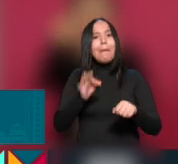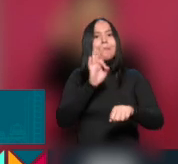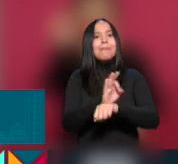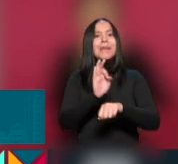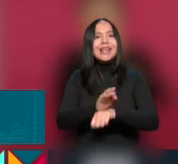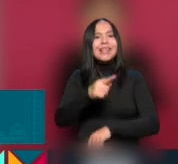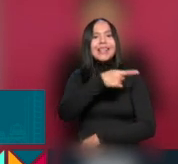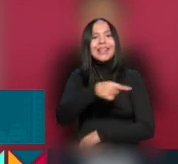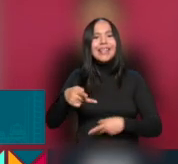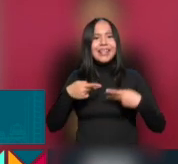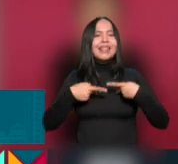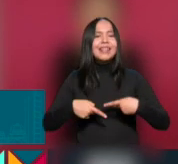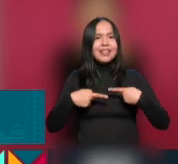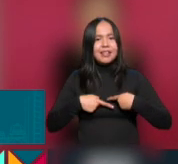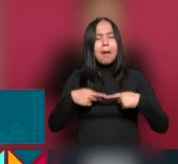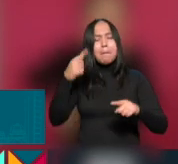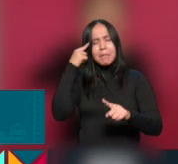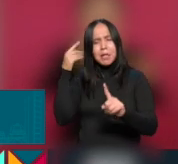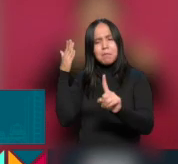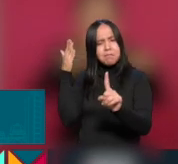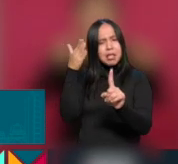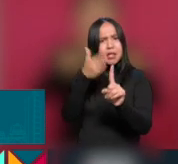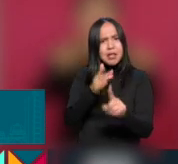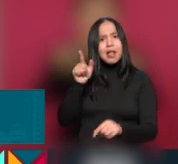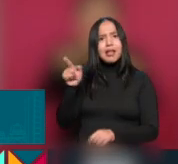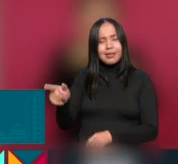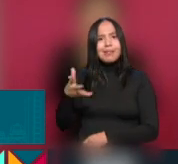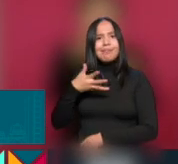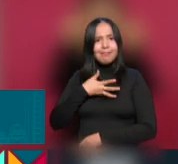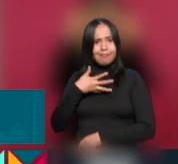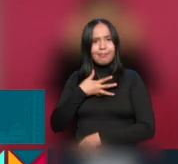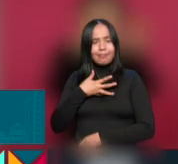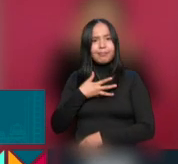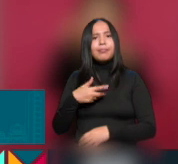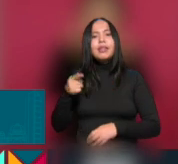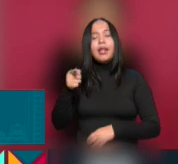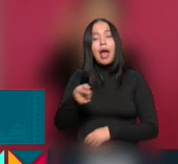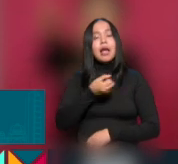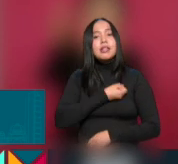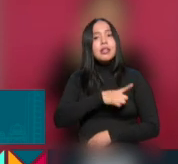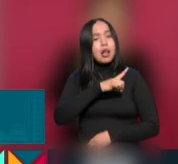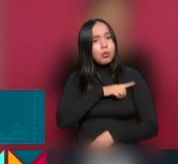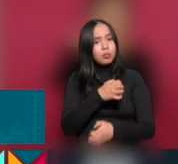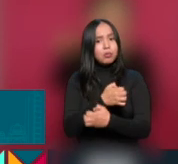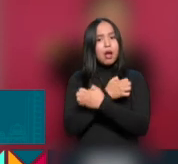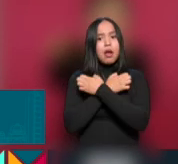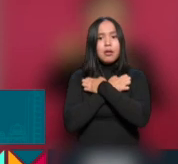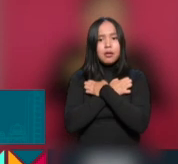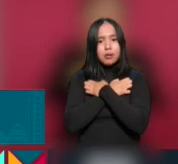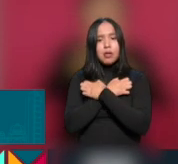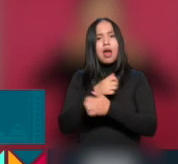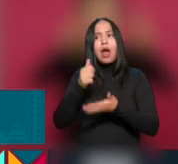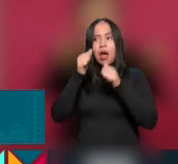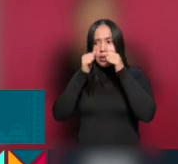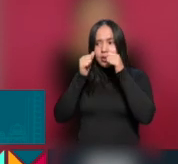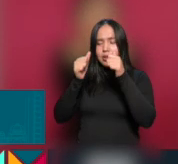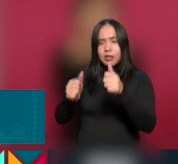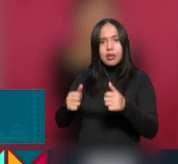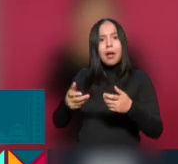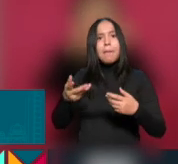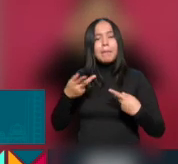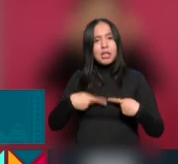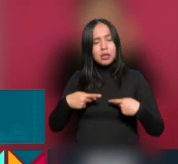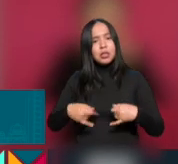cuando se tiene la visión que usted ha tenido partiendo de la salud, de la educación, de la atención a los jóvenes,